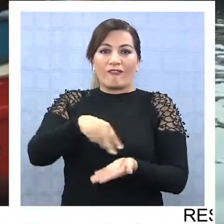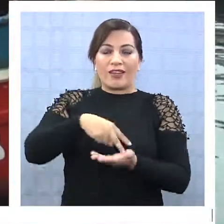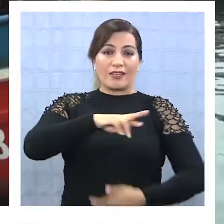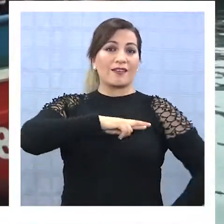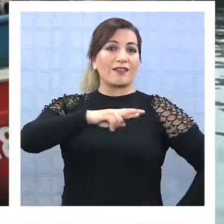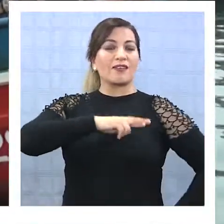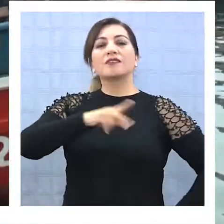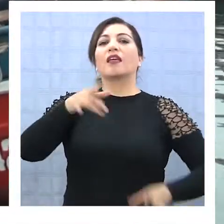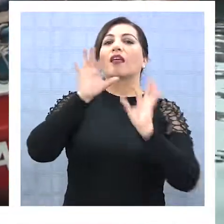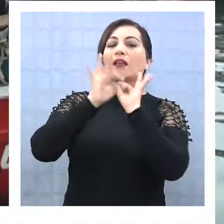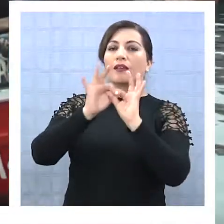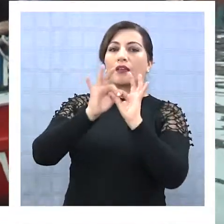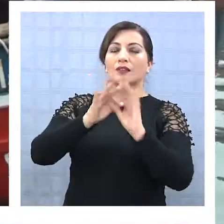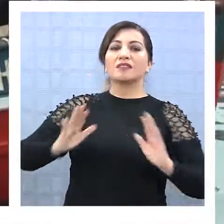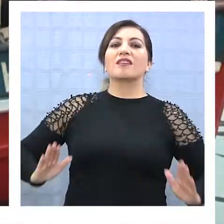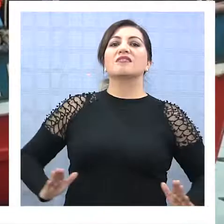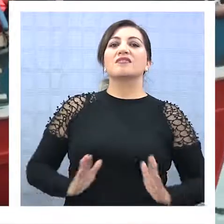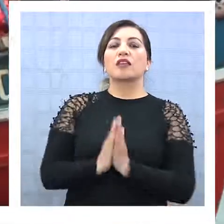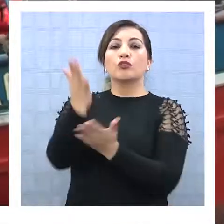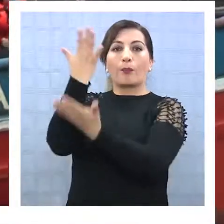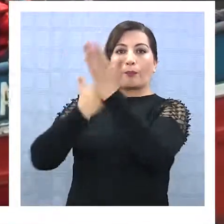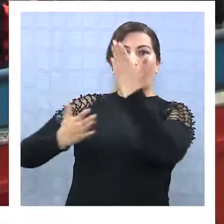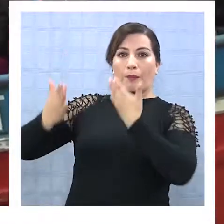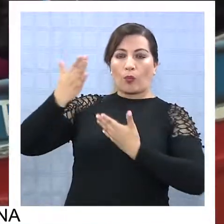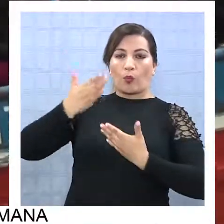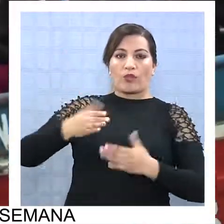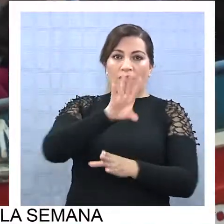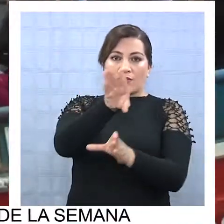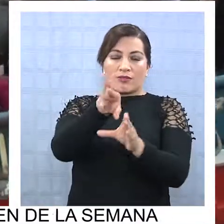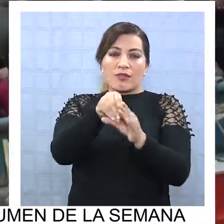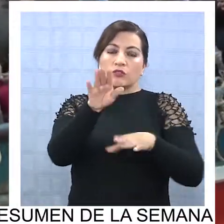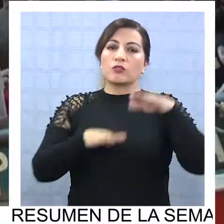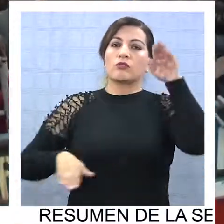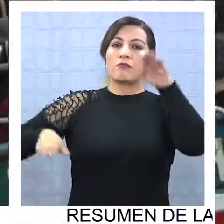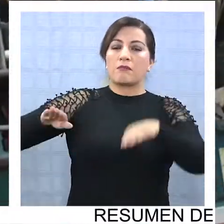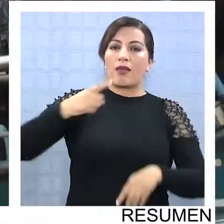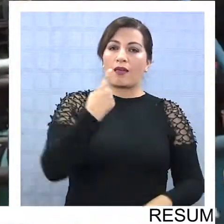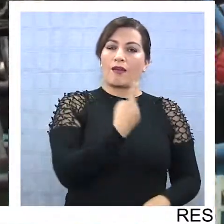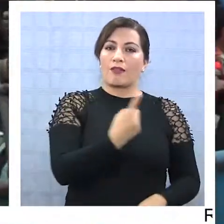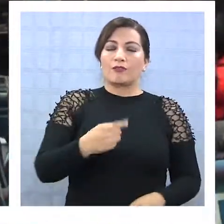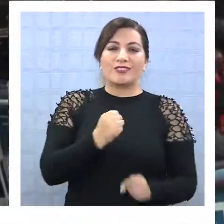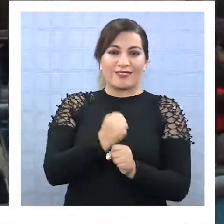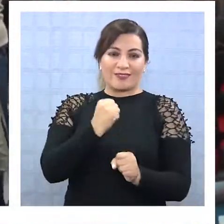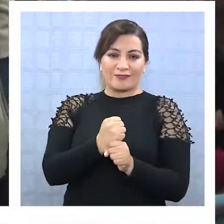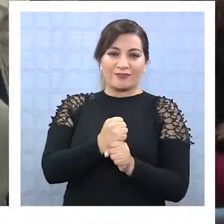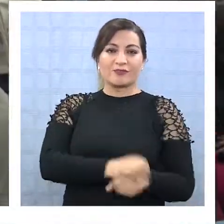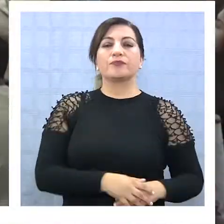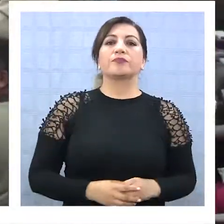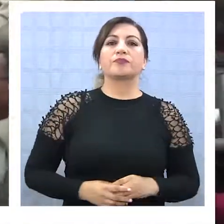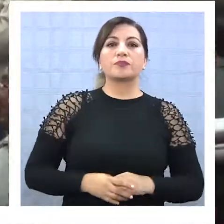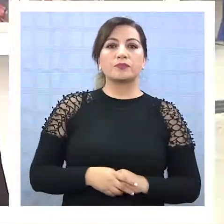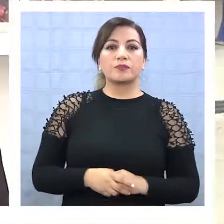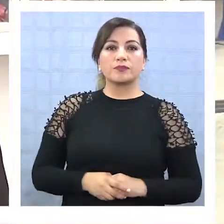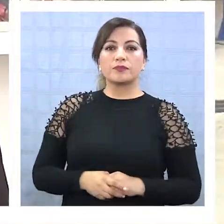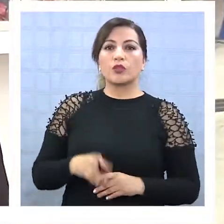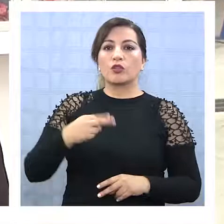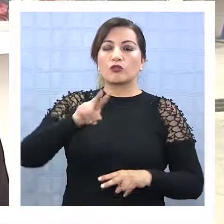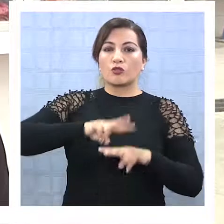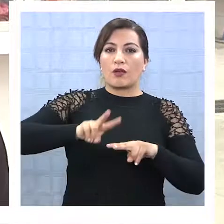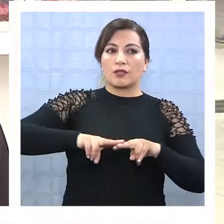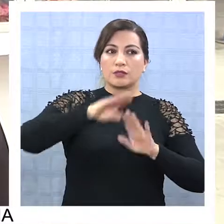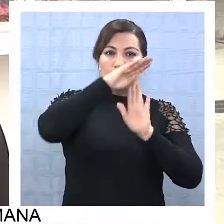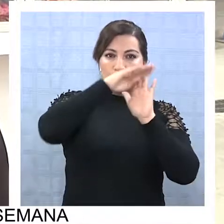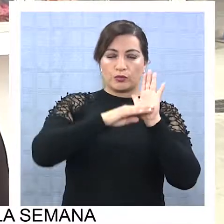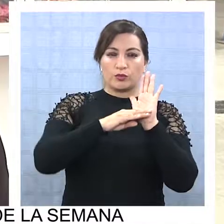y así dar gracias al santo que los protege en el mar en cada una de sus faenas. Estamos programando